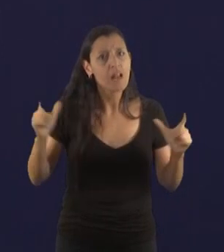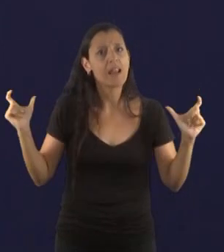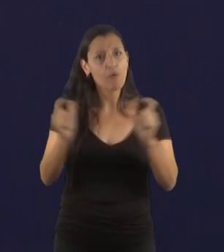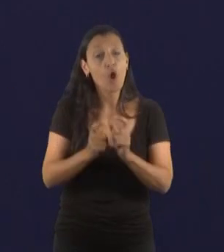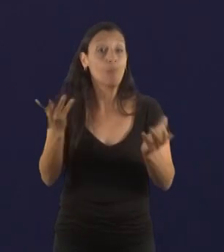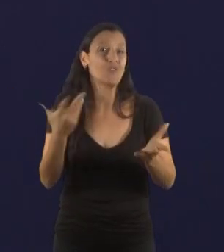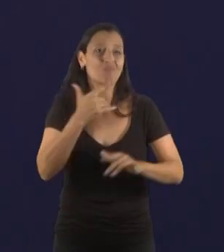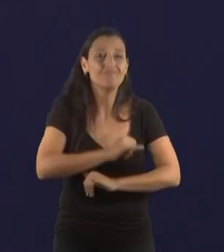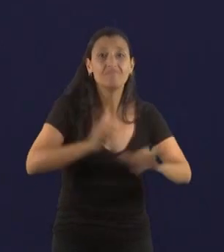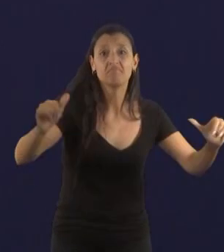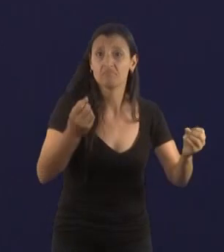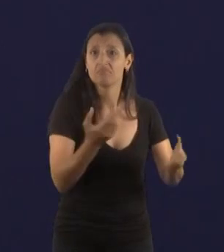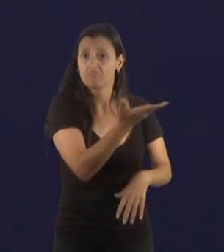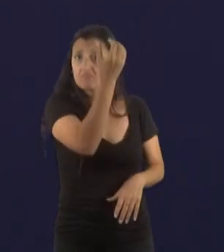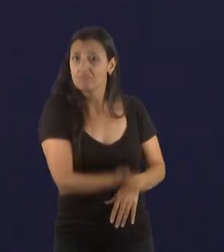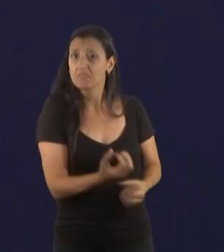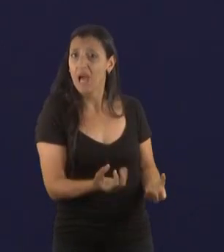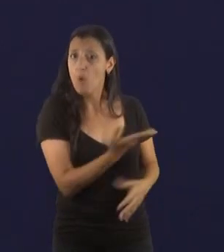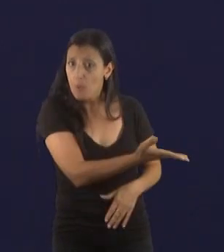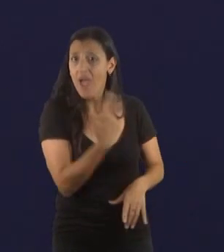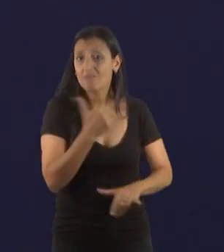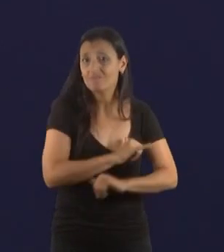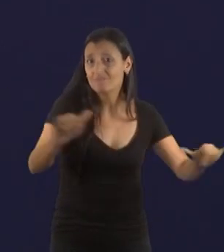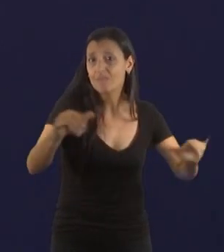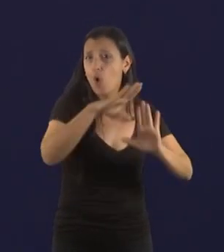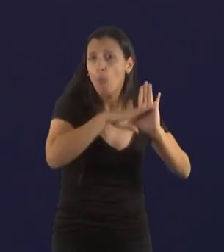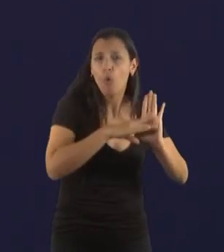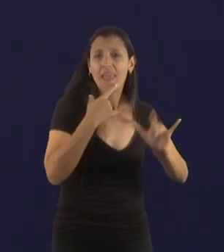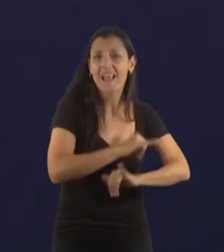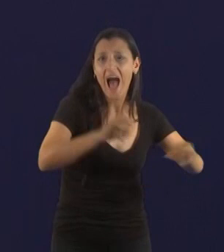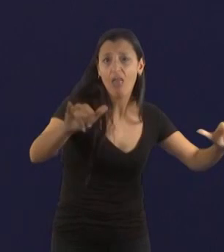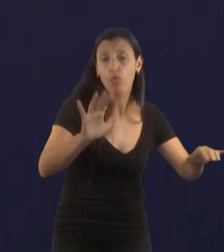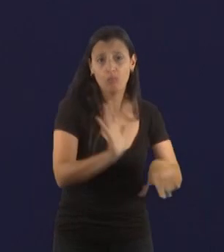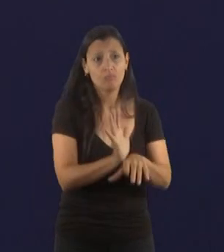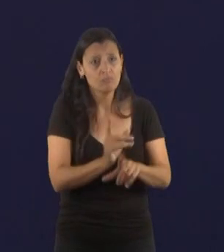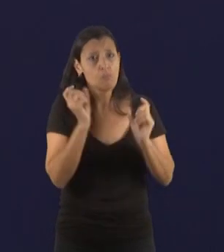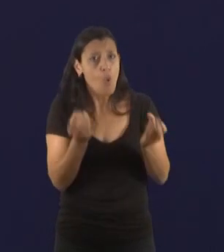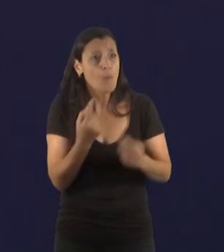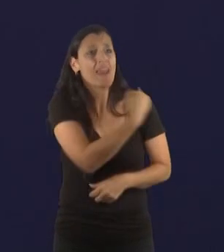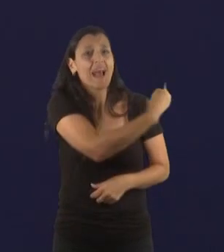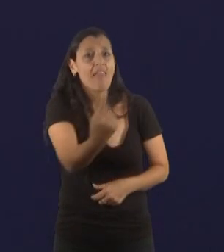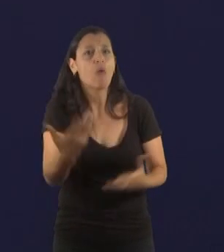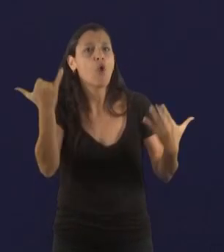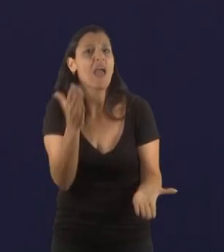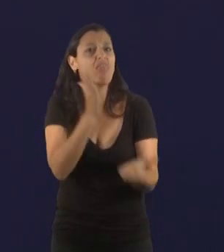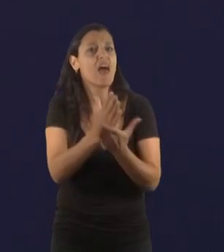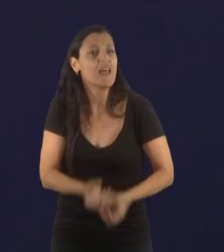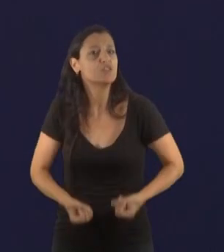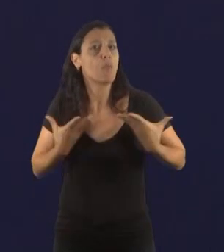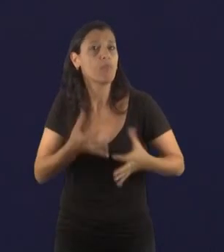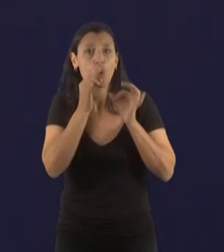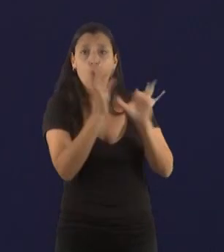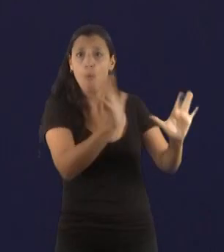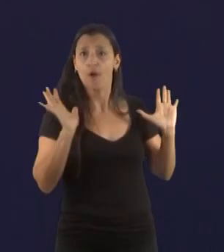comunicado. Nos parece que está muy bien, que cada uno tiene que expresar lo que siente y lo que le parece. Por supuesto que